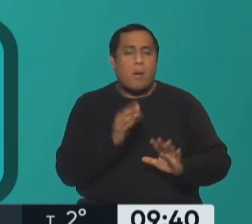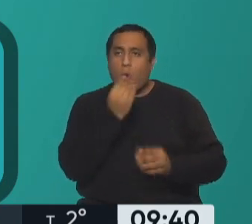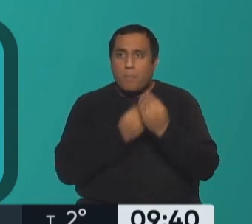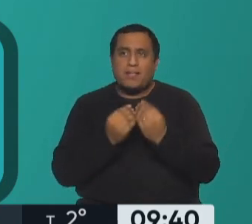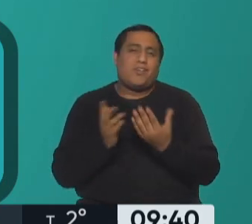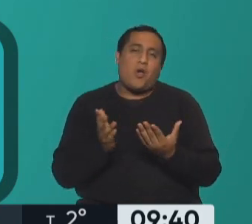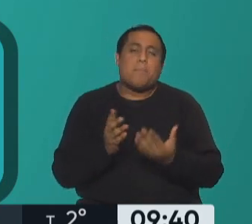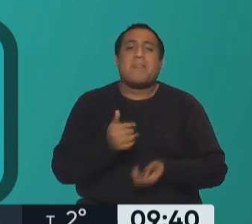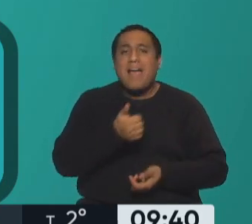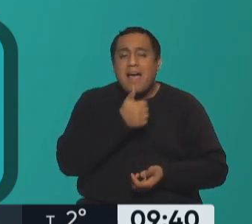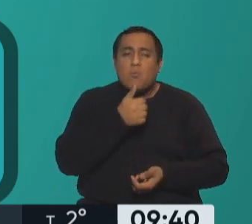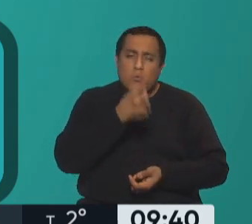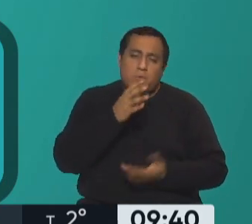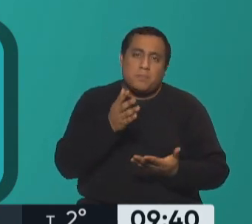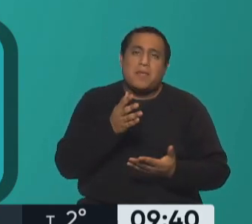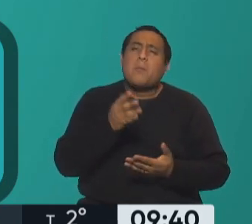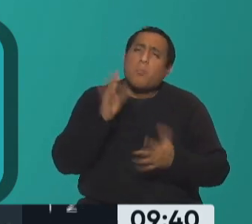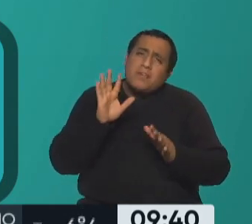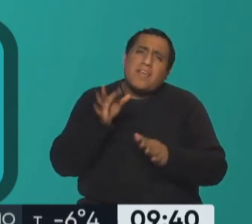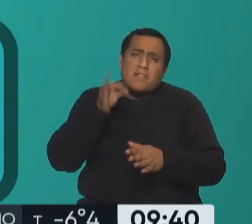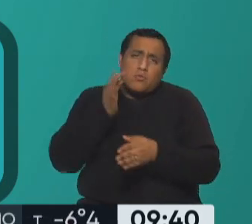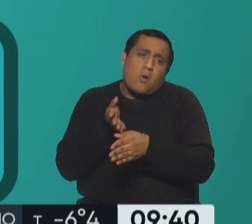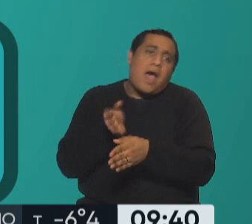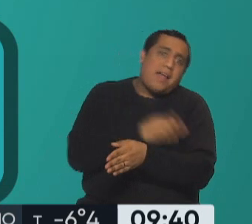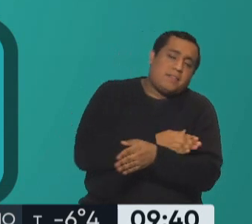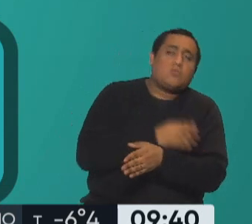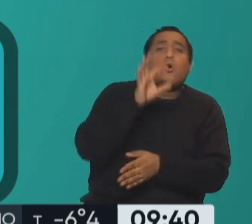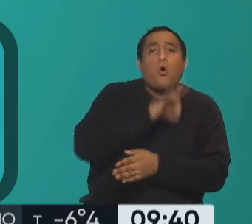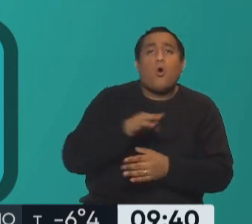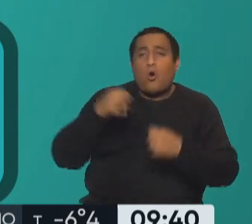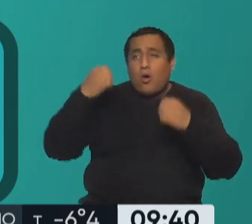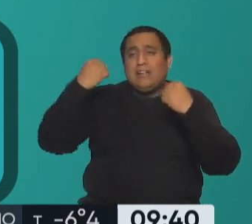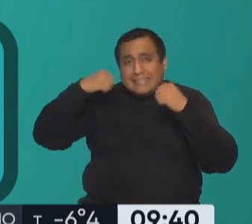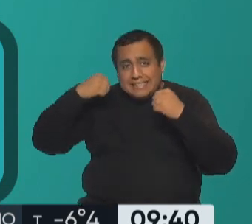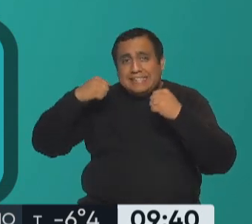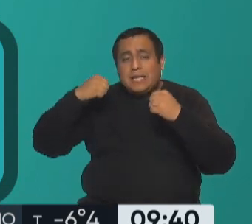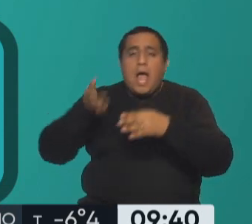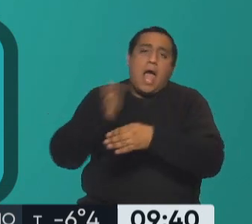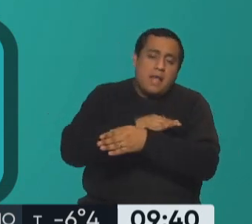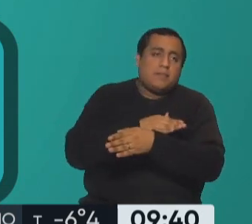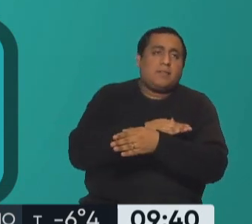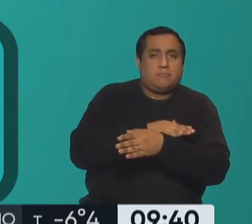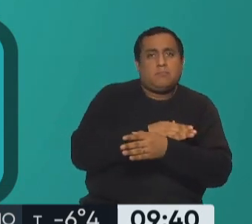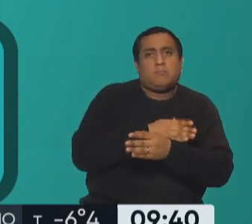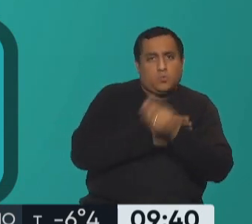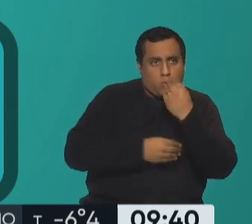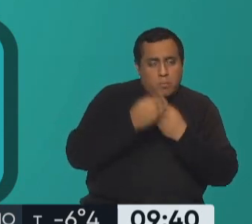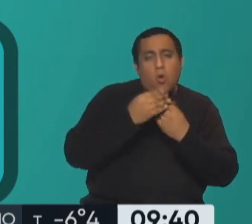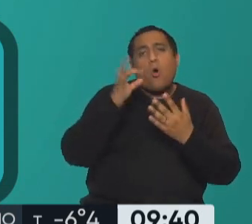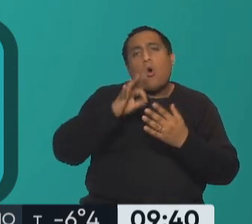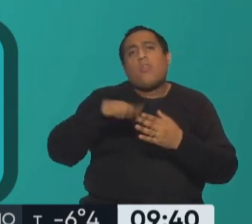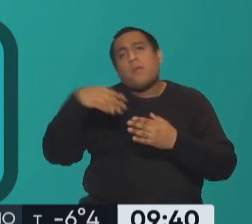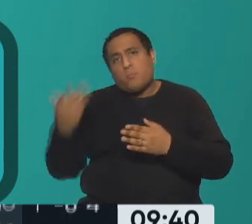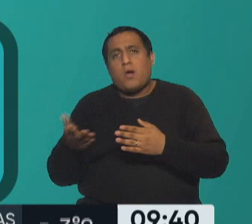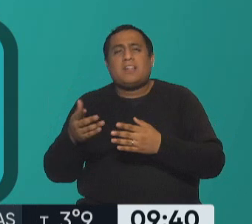Estaría bueno que lo sumes en un desayuno antes o antes de entrenar, o después también lo podés incorporar con un licuado, un smoothie, te